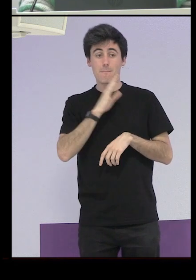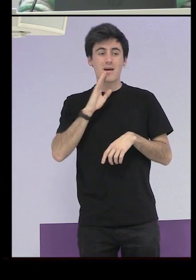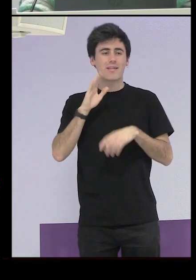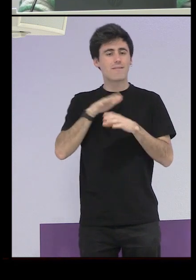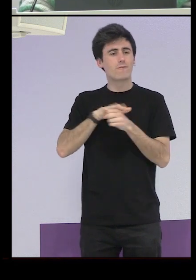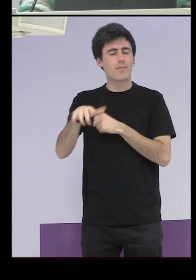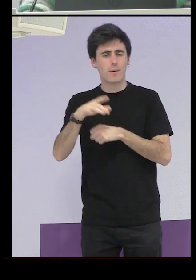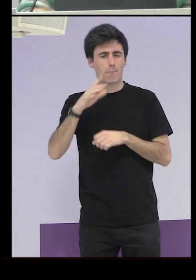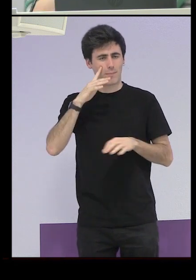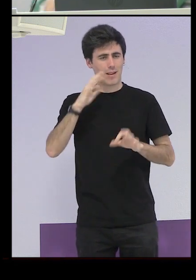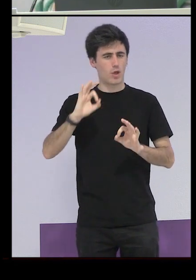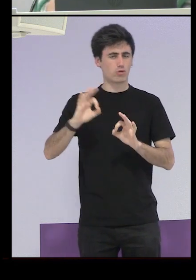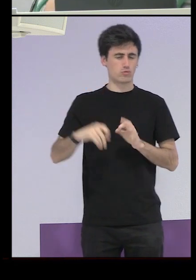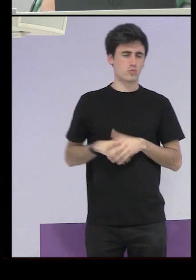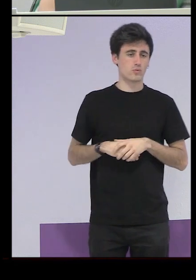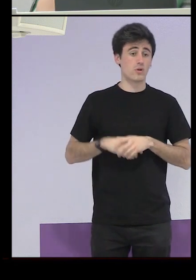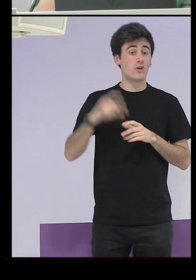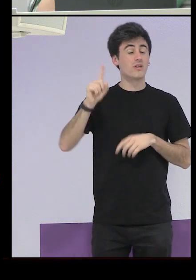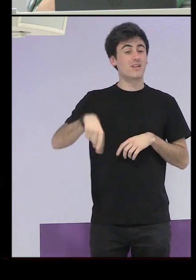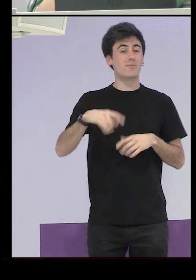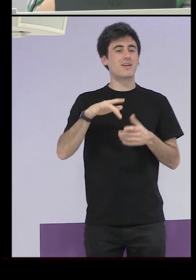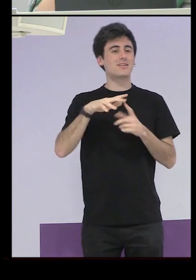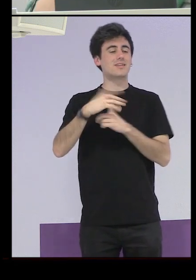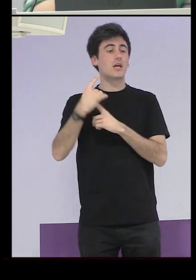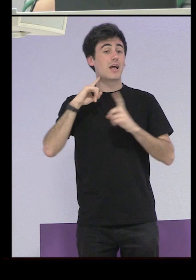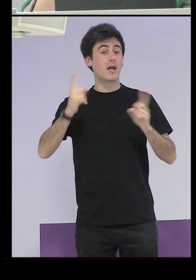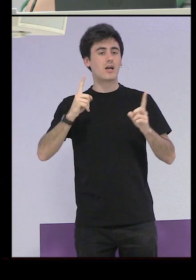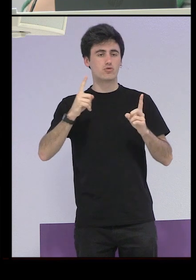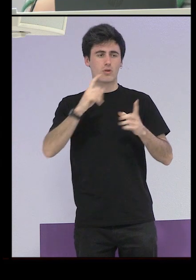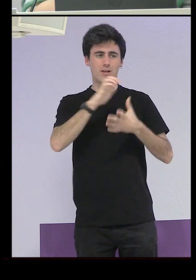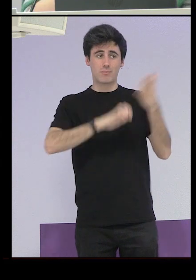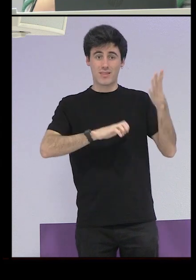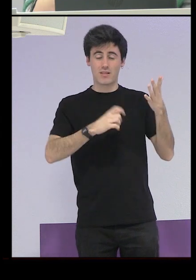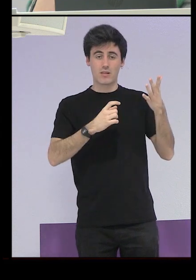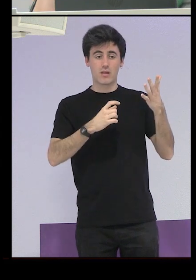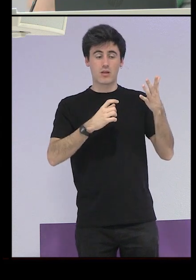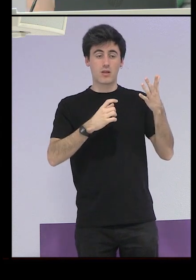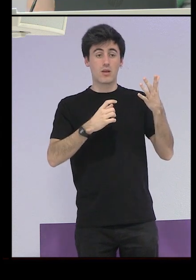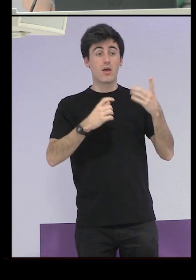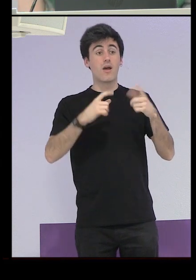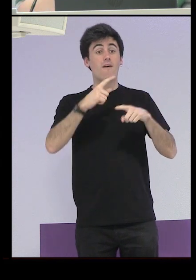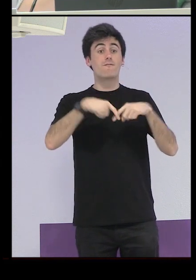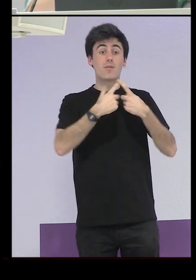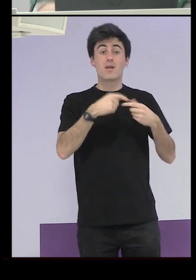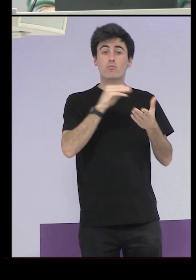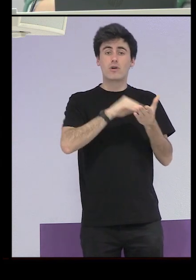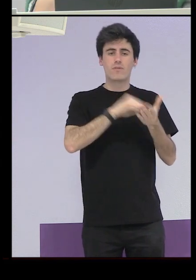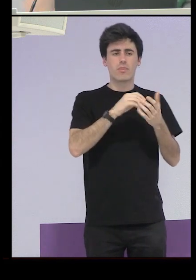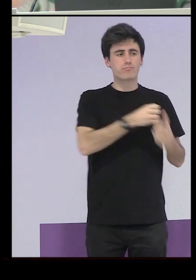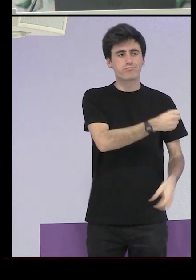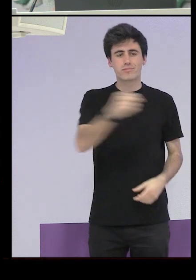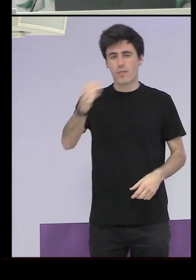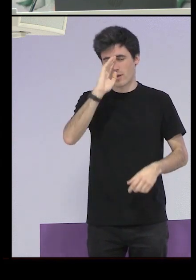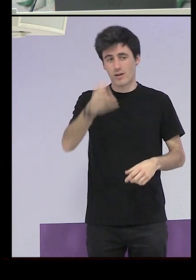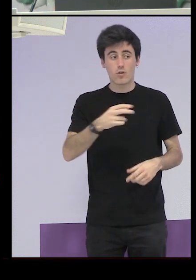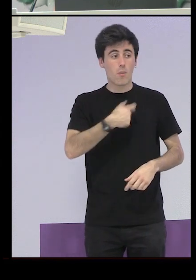en muchas ocasiones también no sé si es el caso de este expediente en concreto pero en muchas ocasiones eran las familias las que entregaban o bien a la policía o